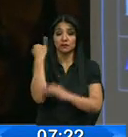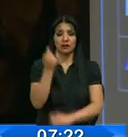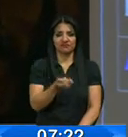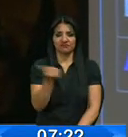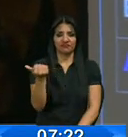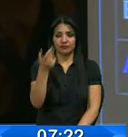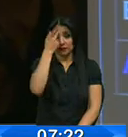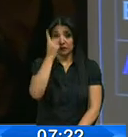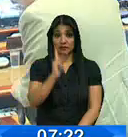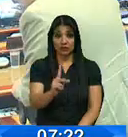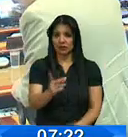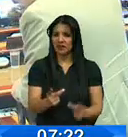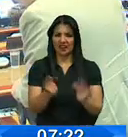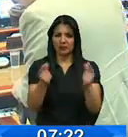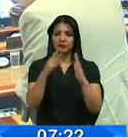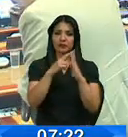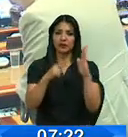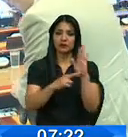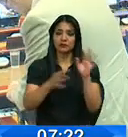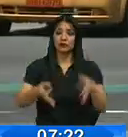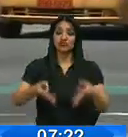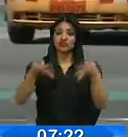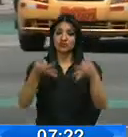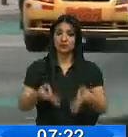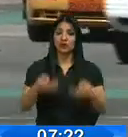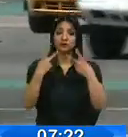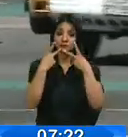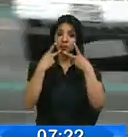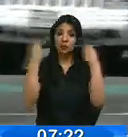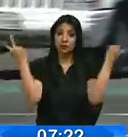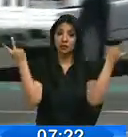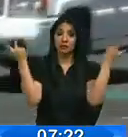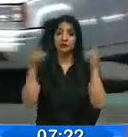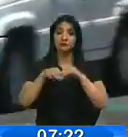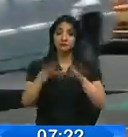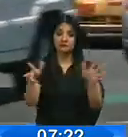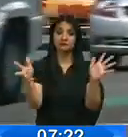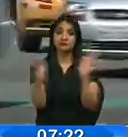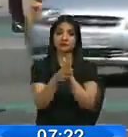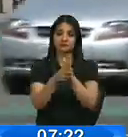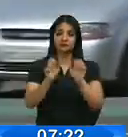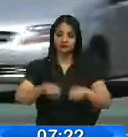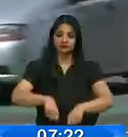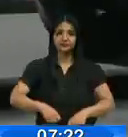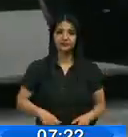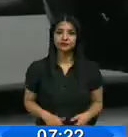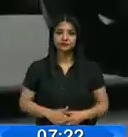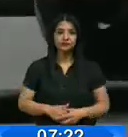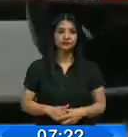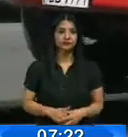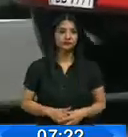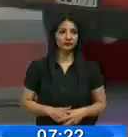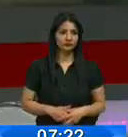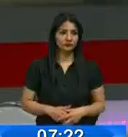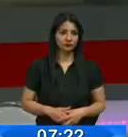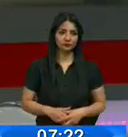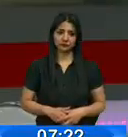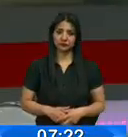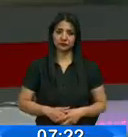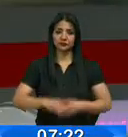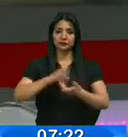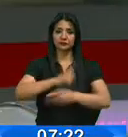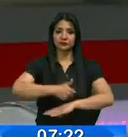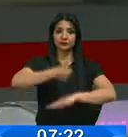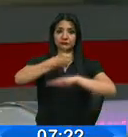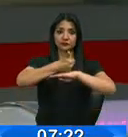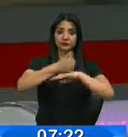Esta decisión pasará de inmediato al registro oficial para su publicación y entrada en vigencia. Informo Javier Gallo. El Tribunal